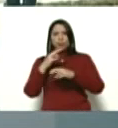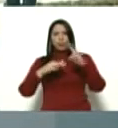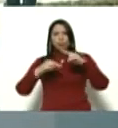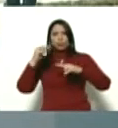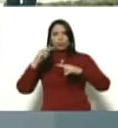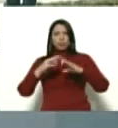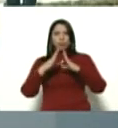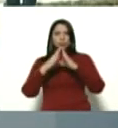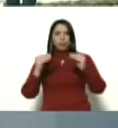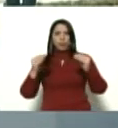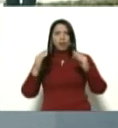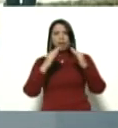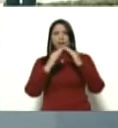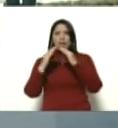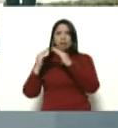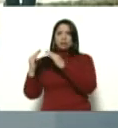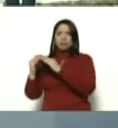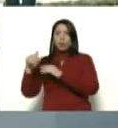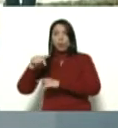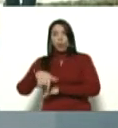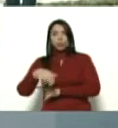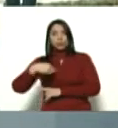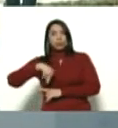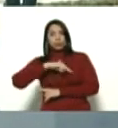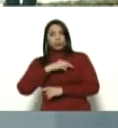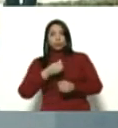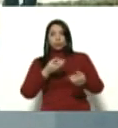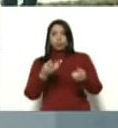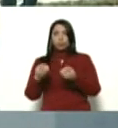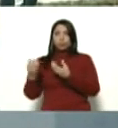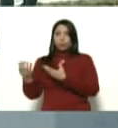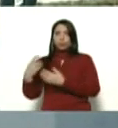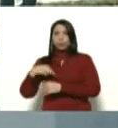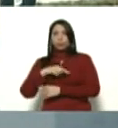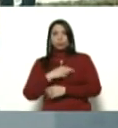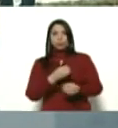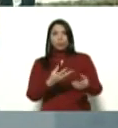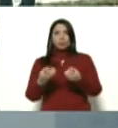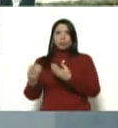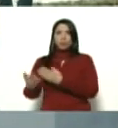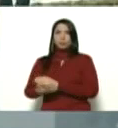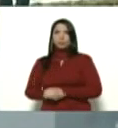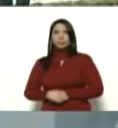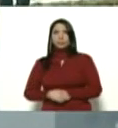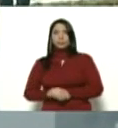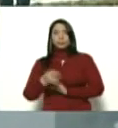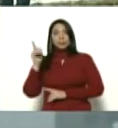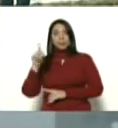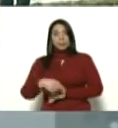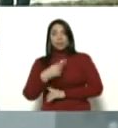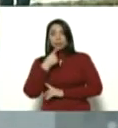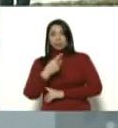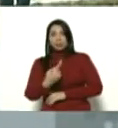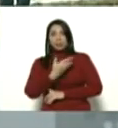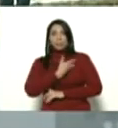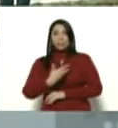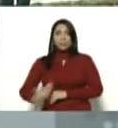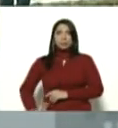todas estas viviendas que hoy nosotros hemos entregado y las que estamos entregando y también decirle presidente